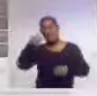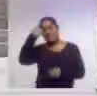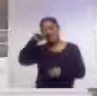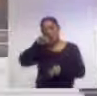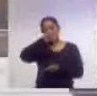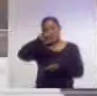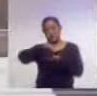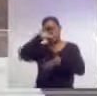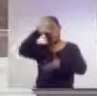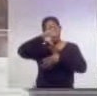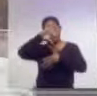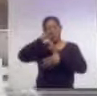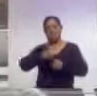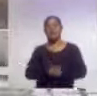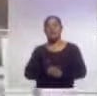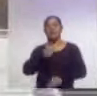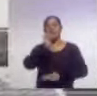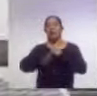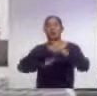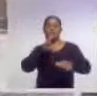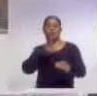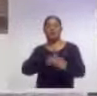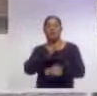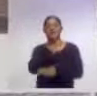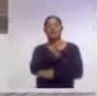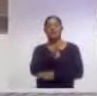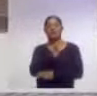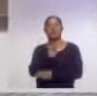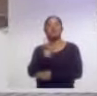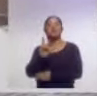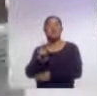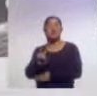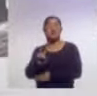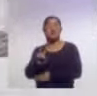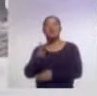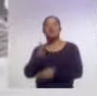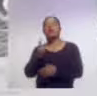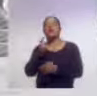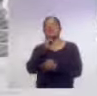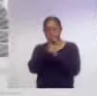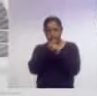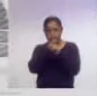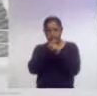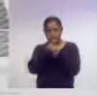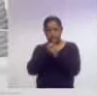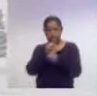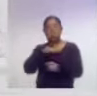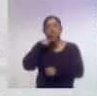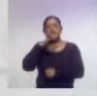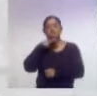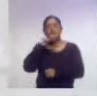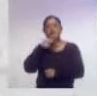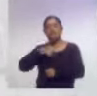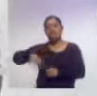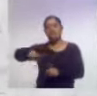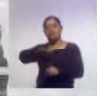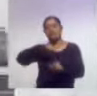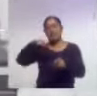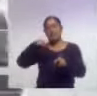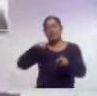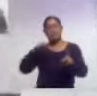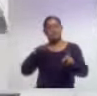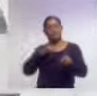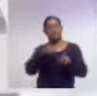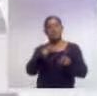Y en el mundo, Fiscalía Venezolana abre investigación sobre presuntos actos de colaboradores de Guaidó.